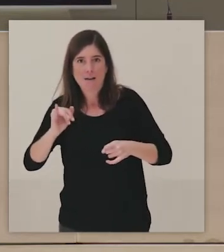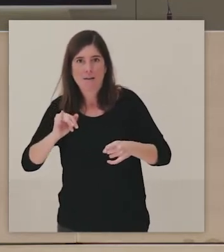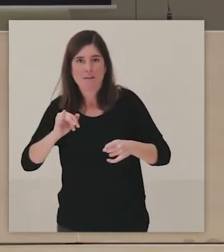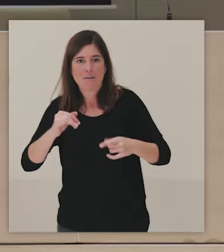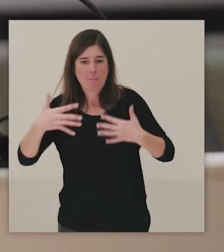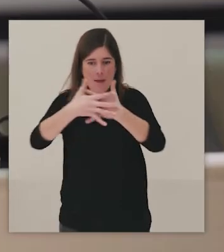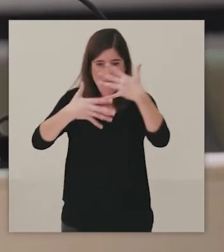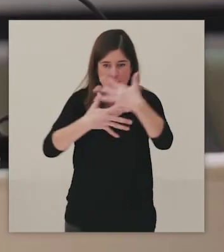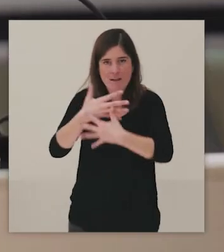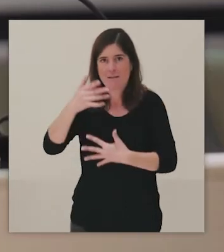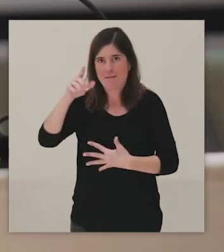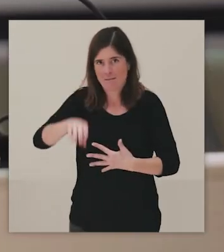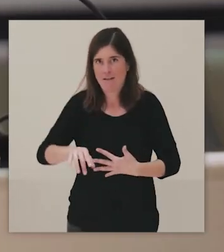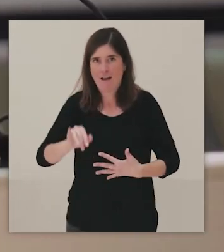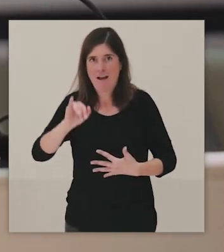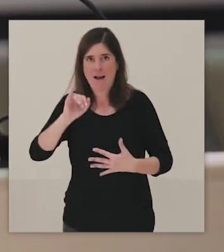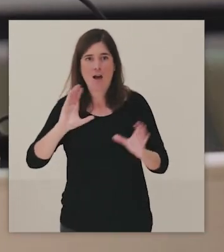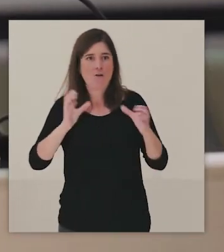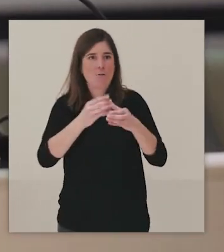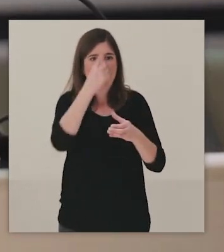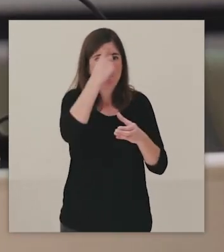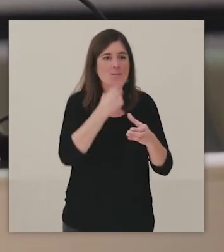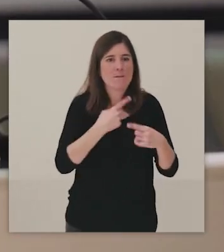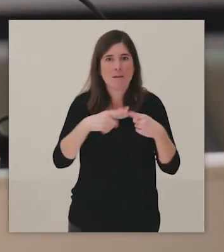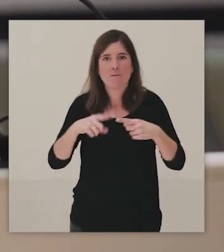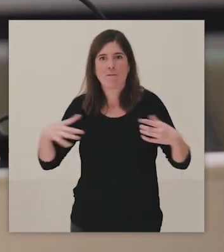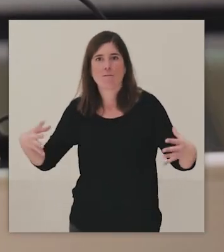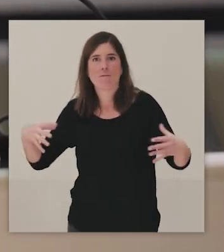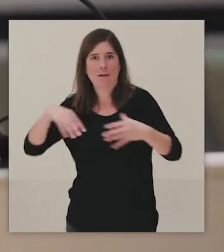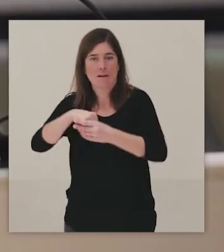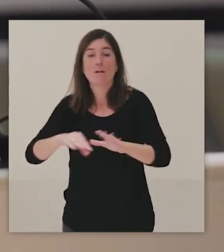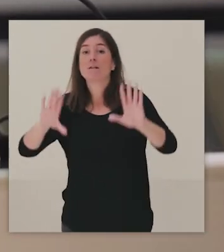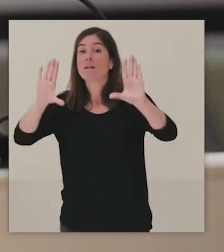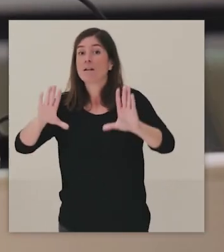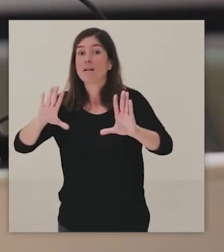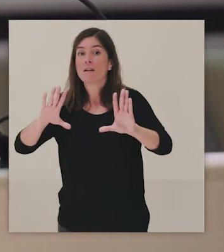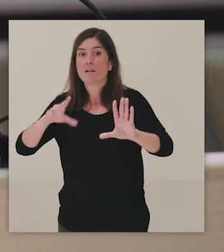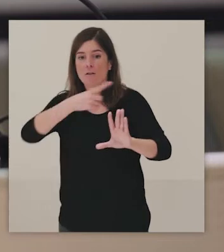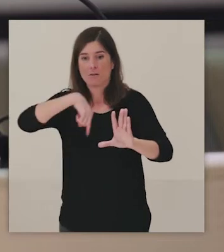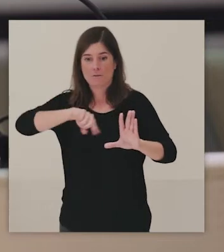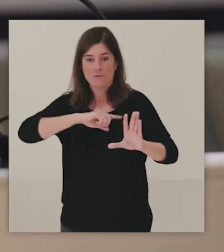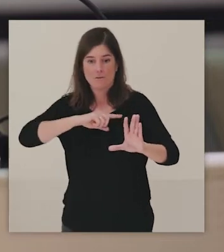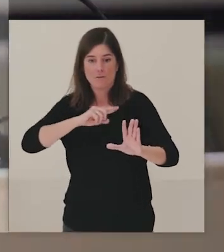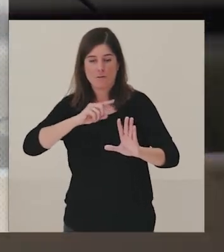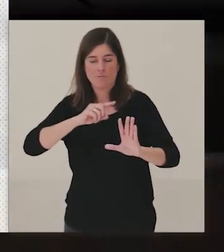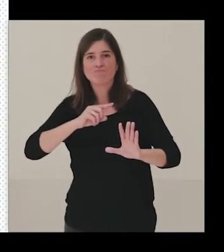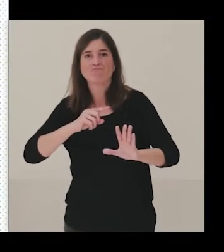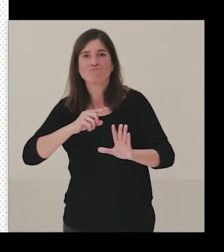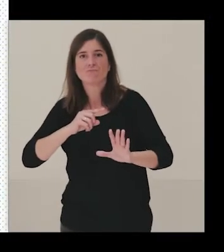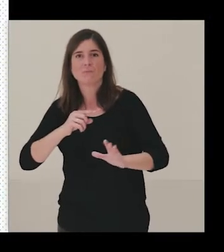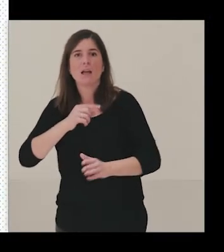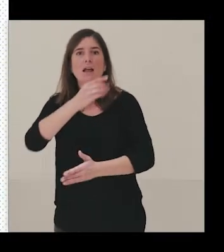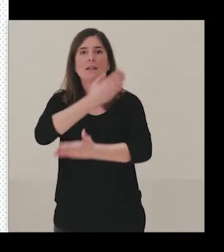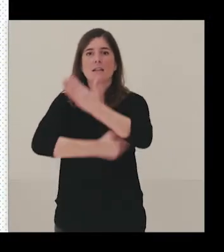lugar y de otro. Pero sí que necesitamos esta organización. Dentro de la diversidad trabajamos con diversidad